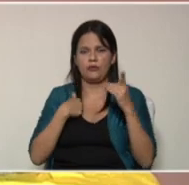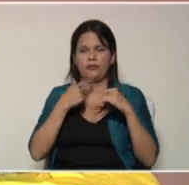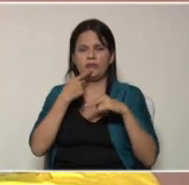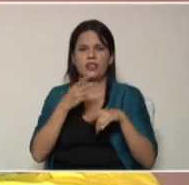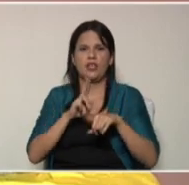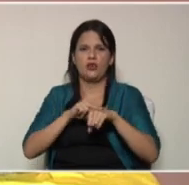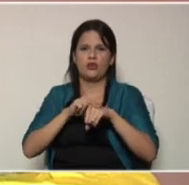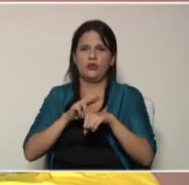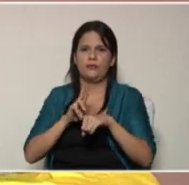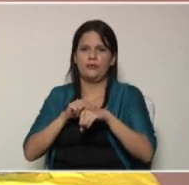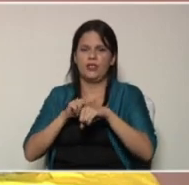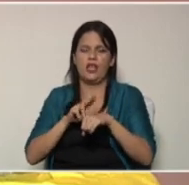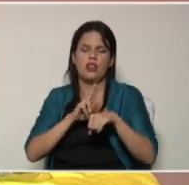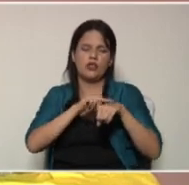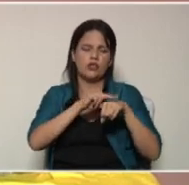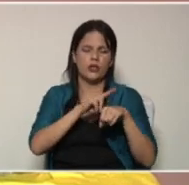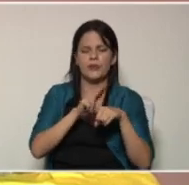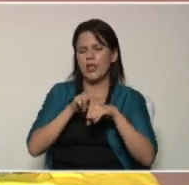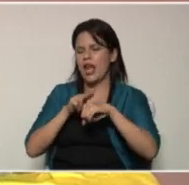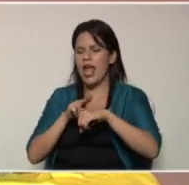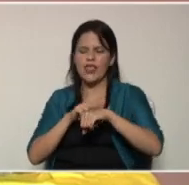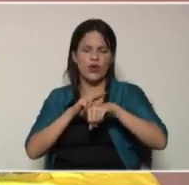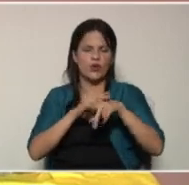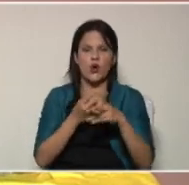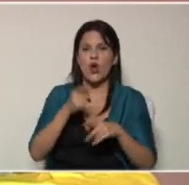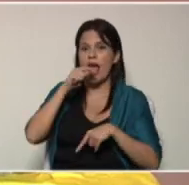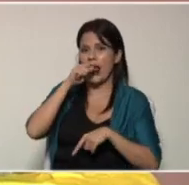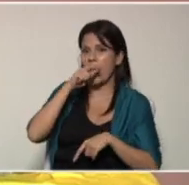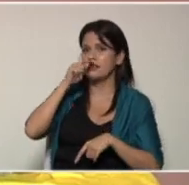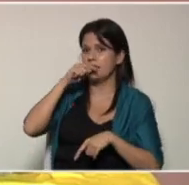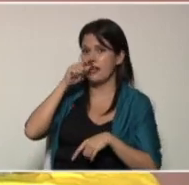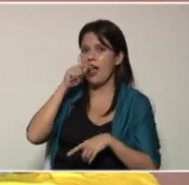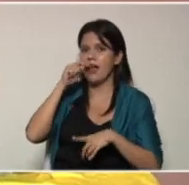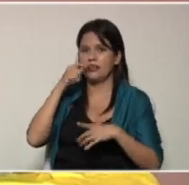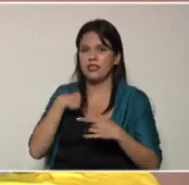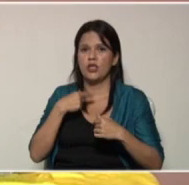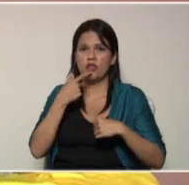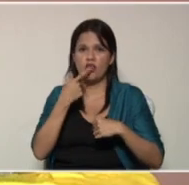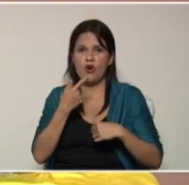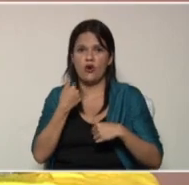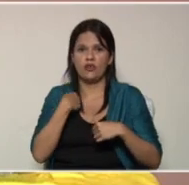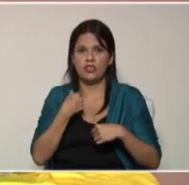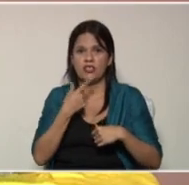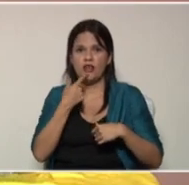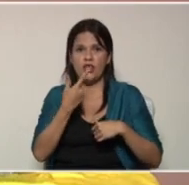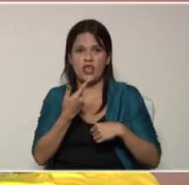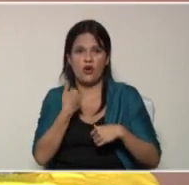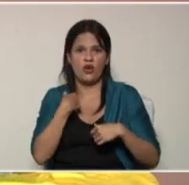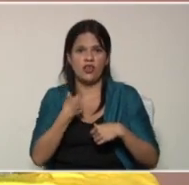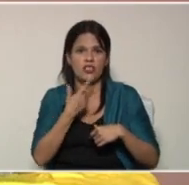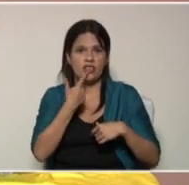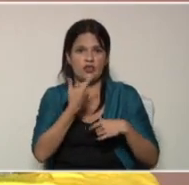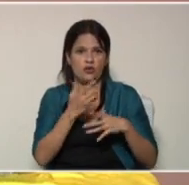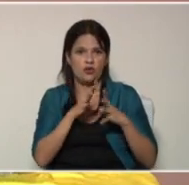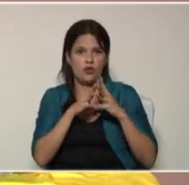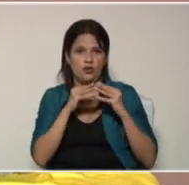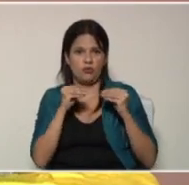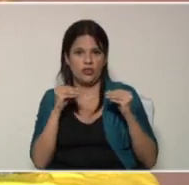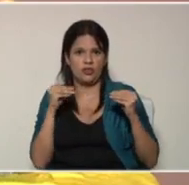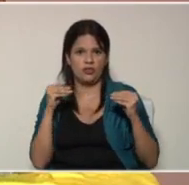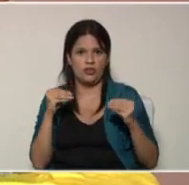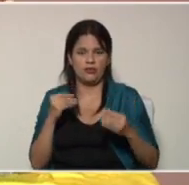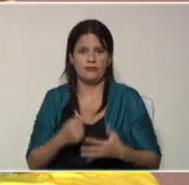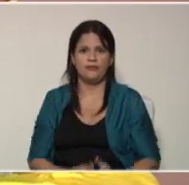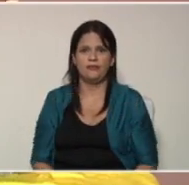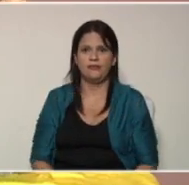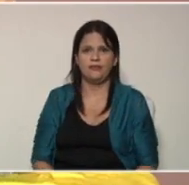escarbar la doctora la doctora la doctora gallina se ha ido se ha ido al coloco